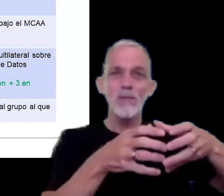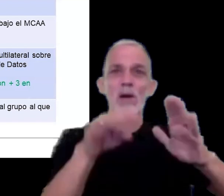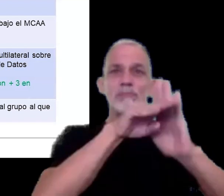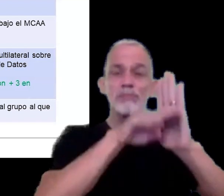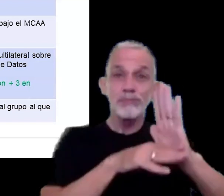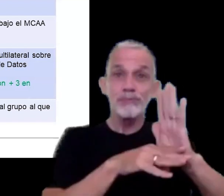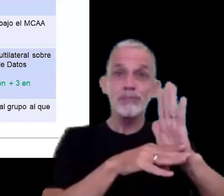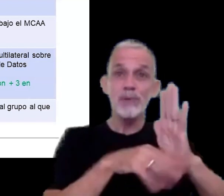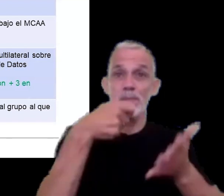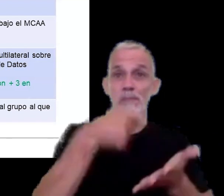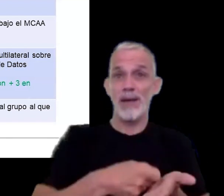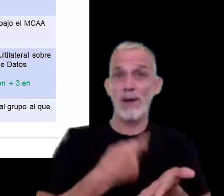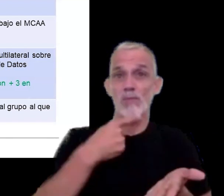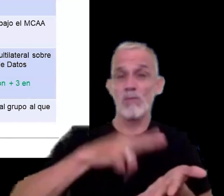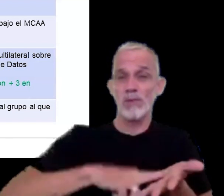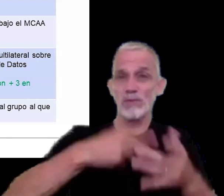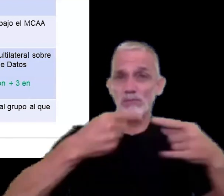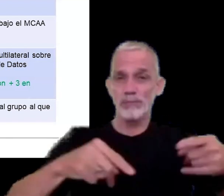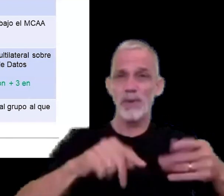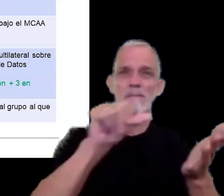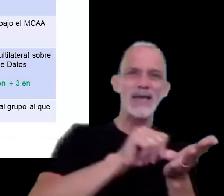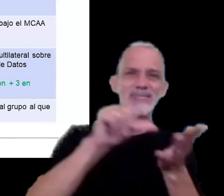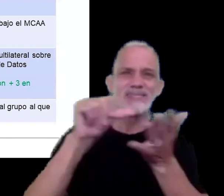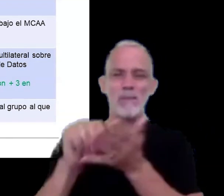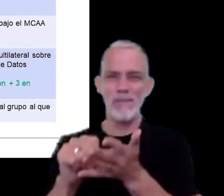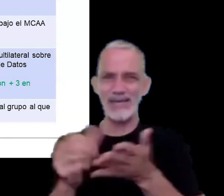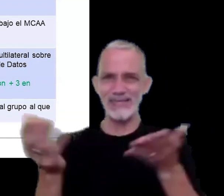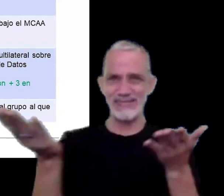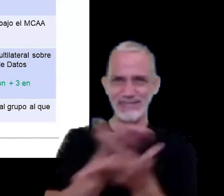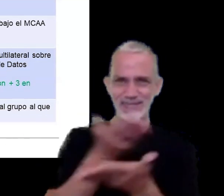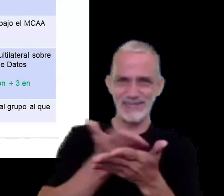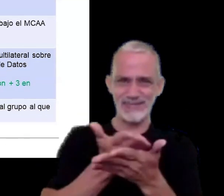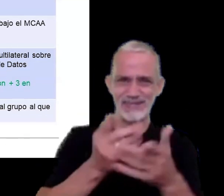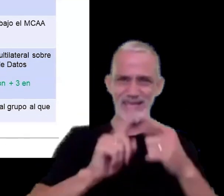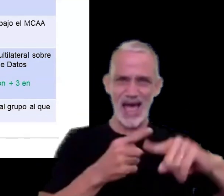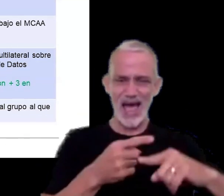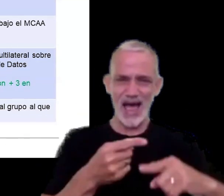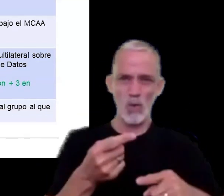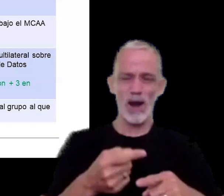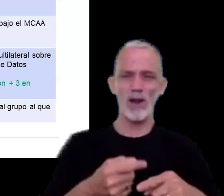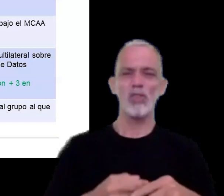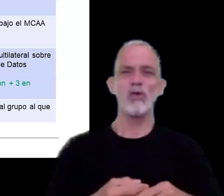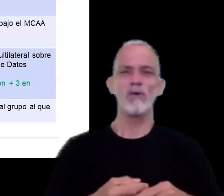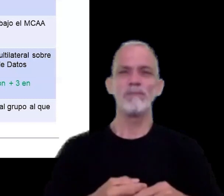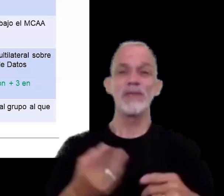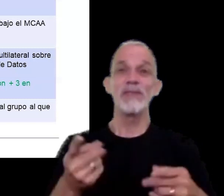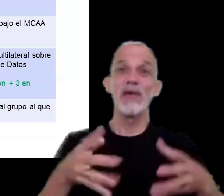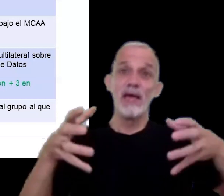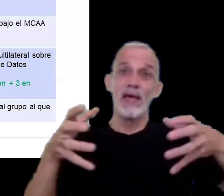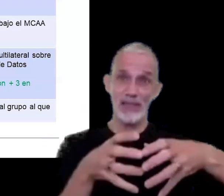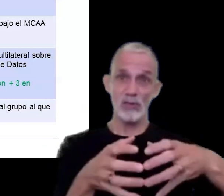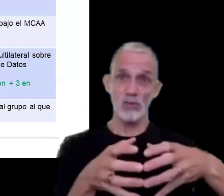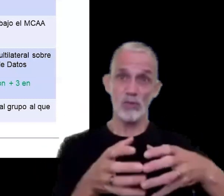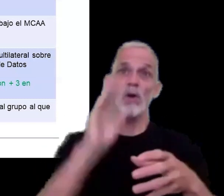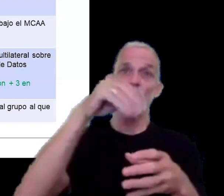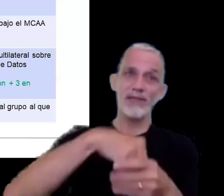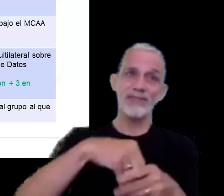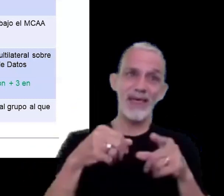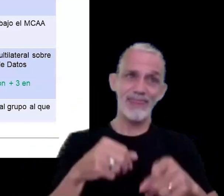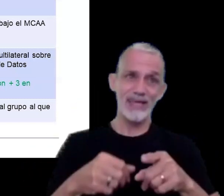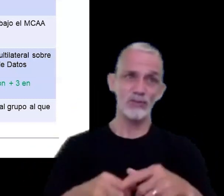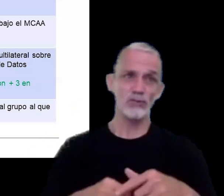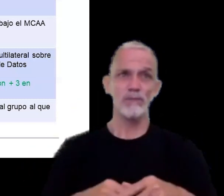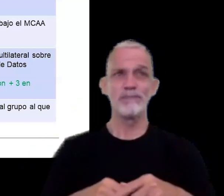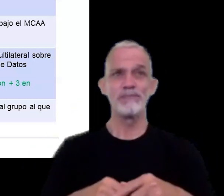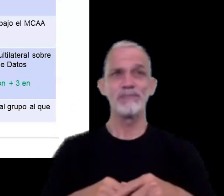con respecto al country by country report por parte de el grupo al que pertenecen y